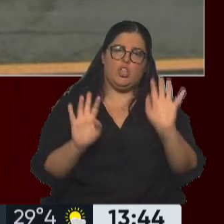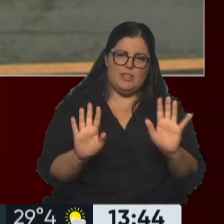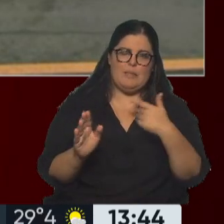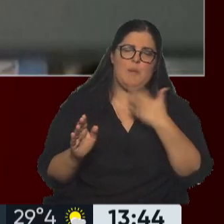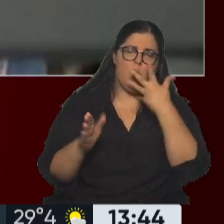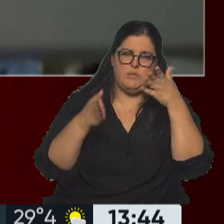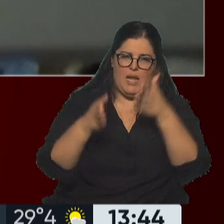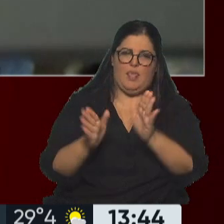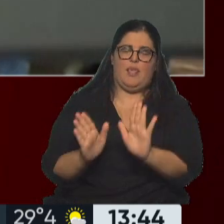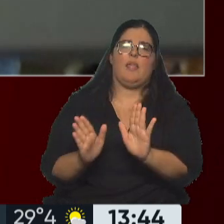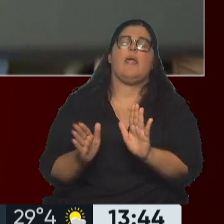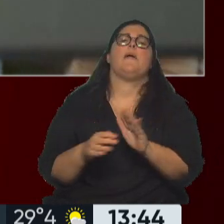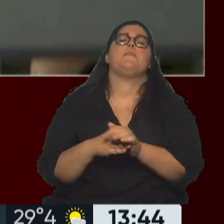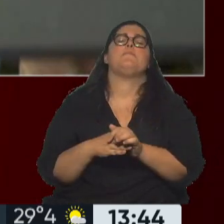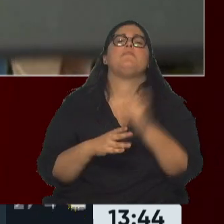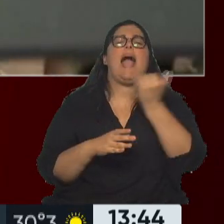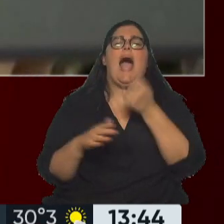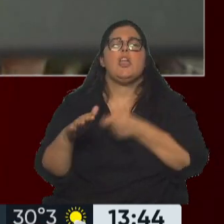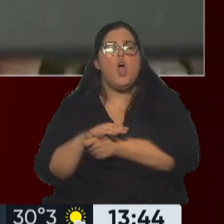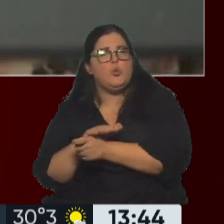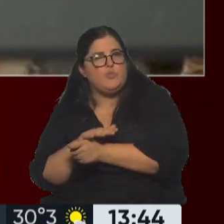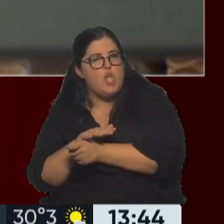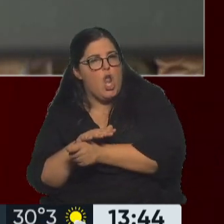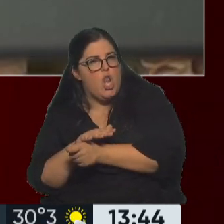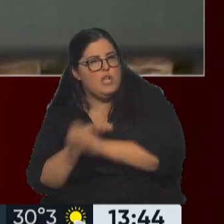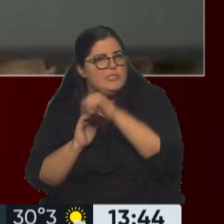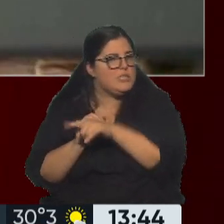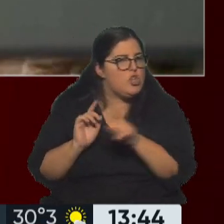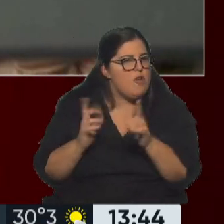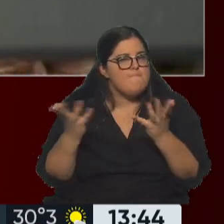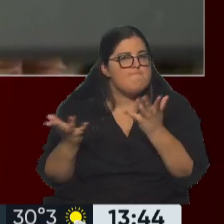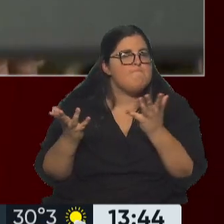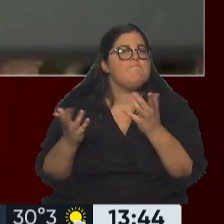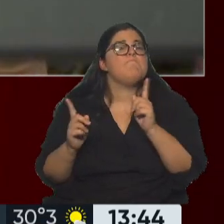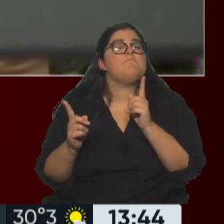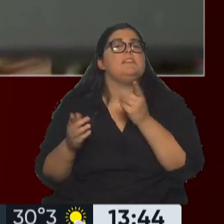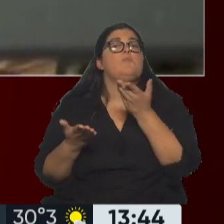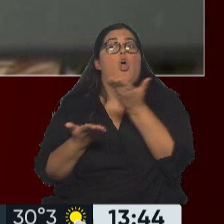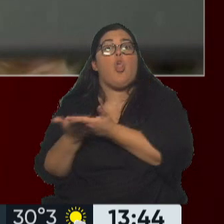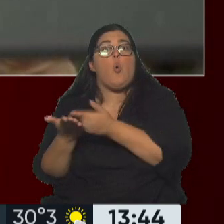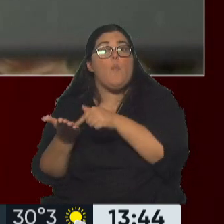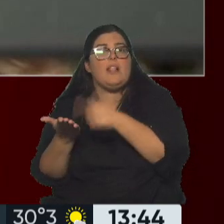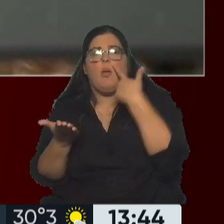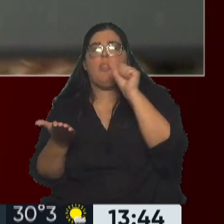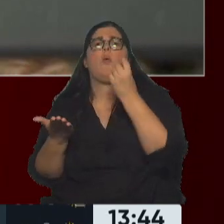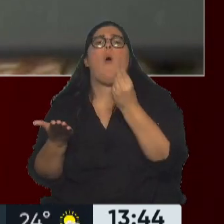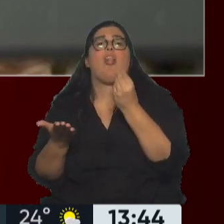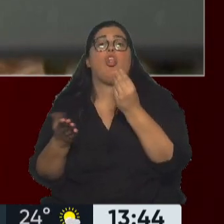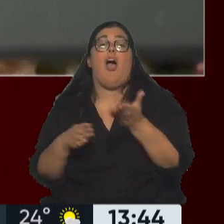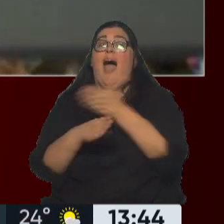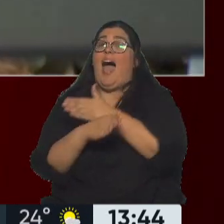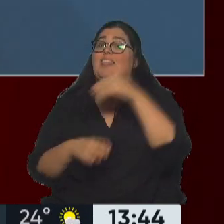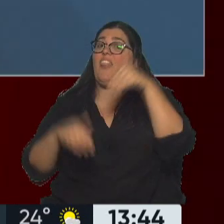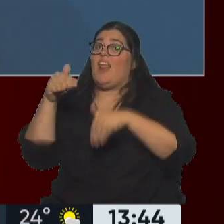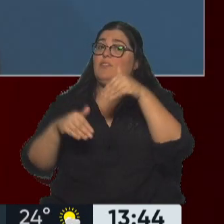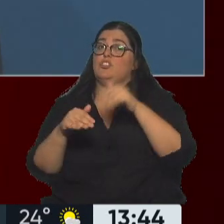Hay ahí una trama de corrupción, porque estos documentos fueron encontrados días antes de la elección de medio término y el